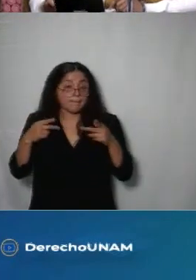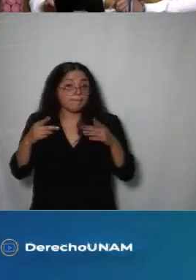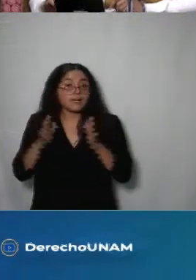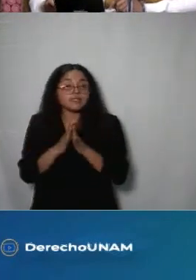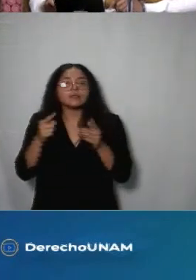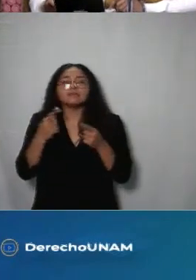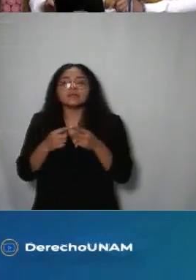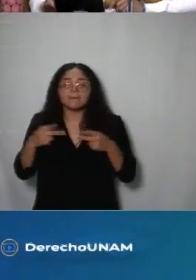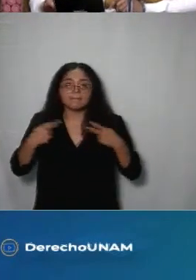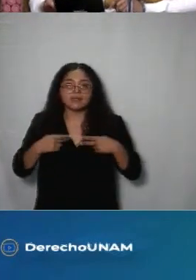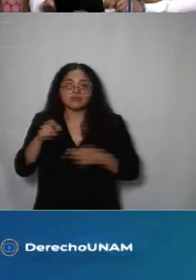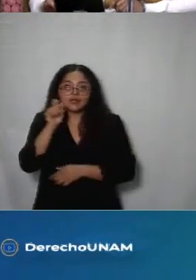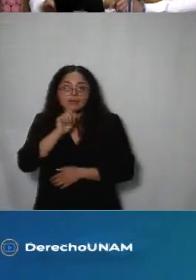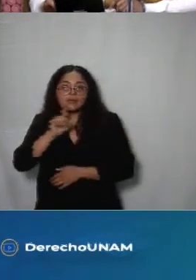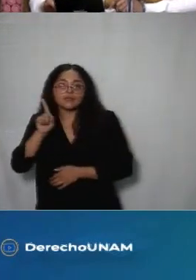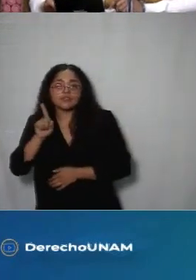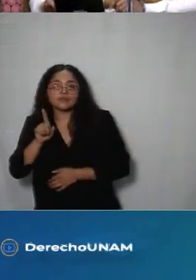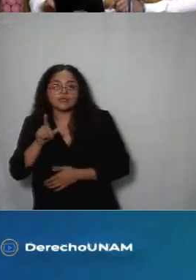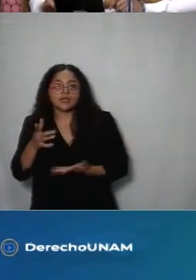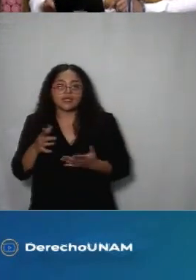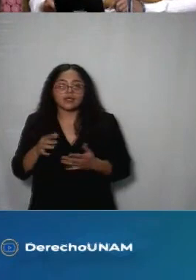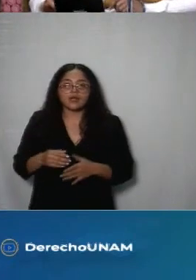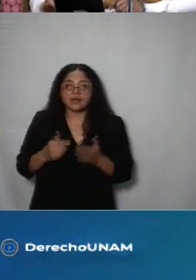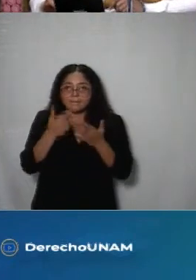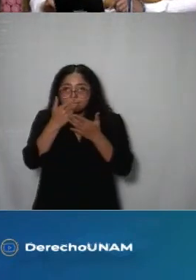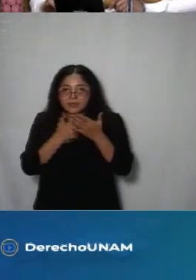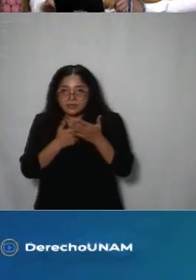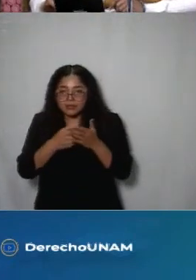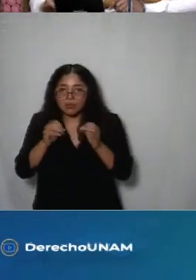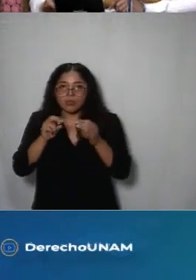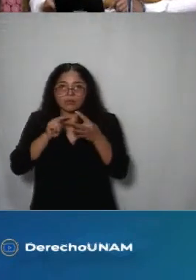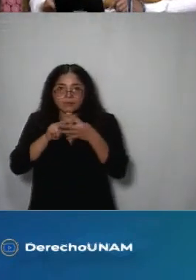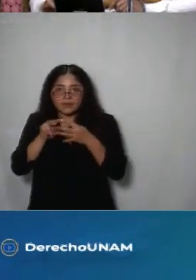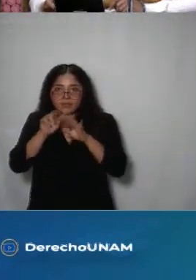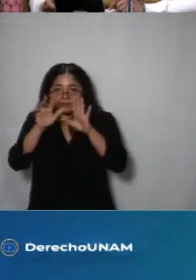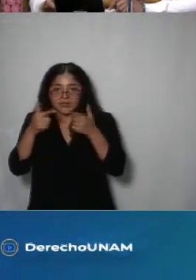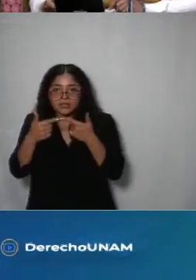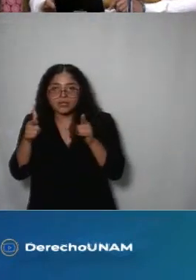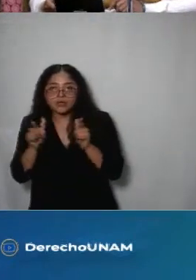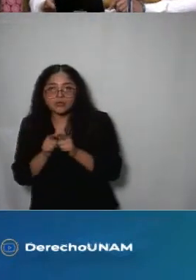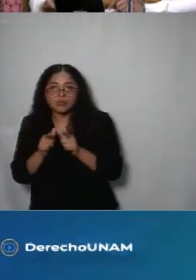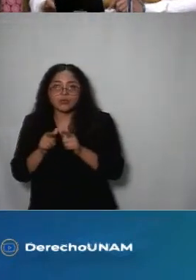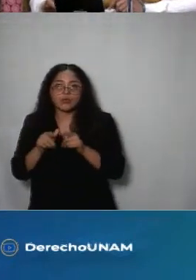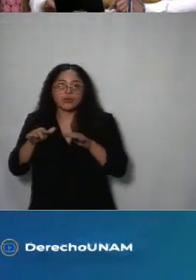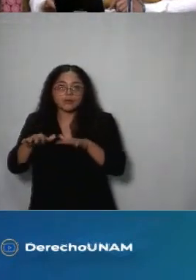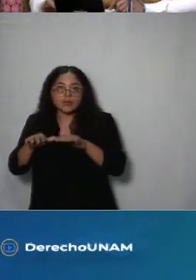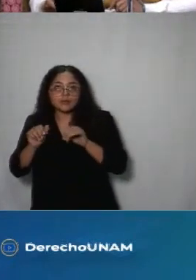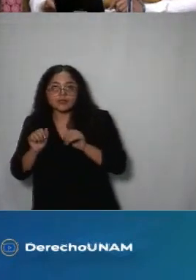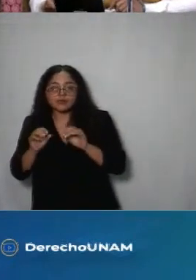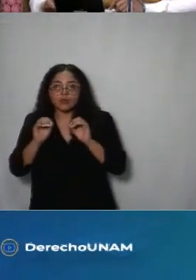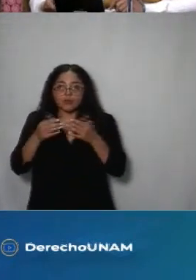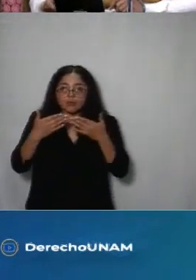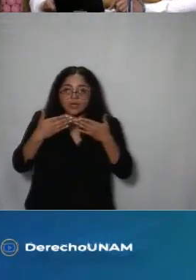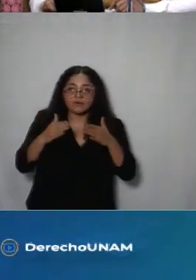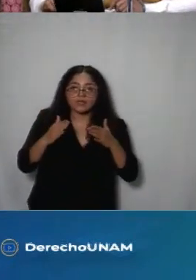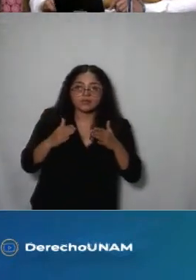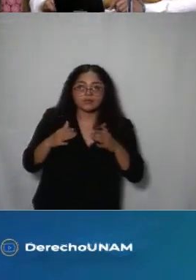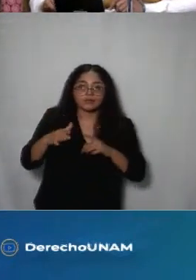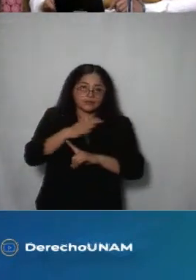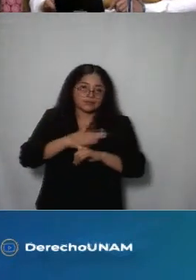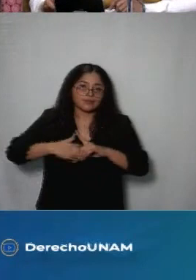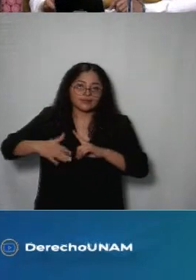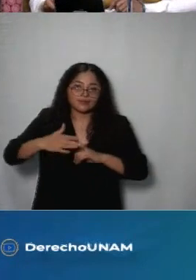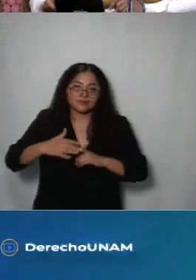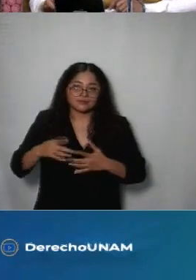perspectivas de control parlamentario de fiscalización de transparencia en grupos parlamentarios y de apertura en